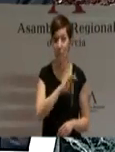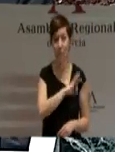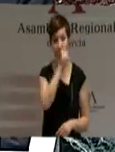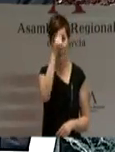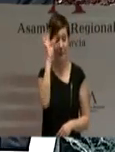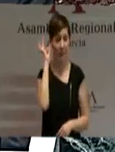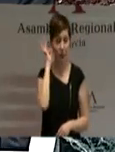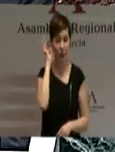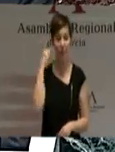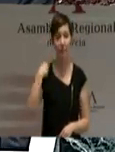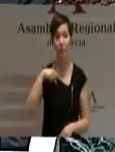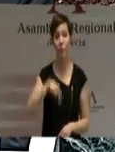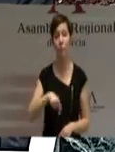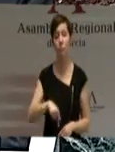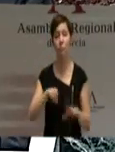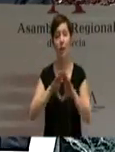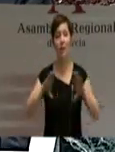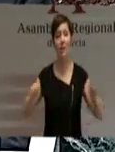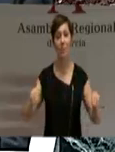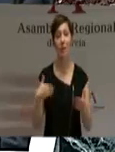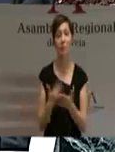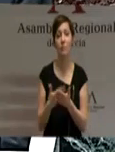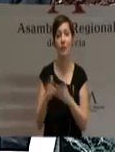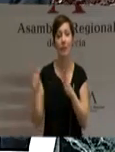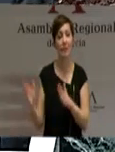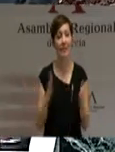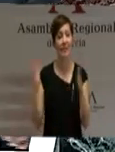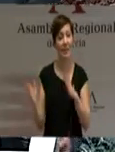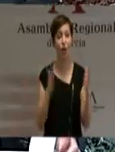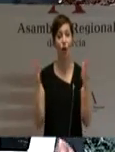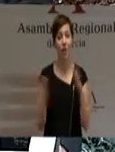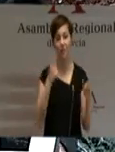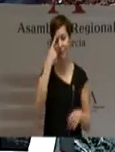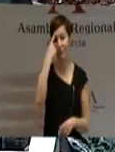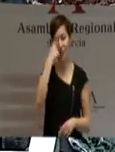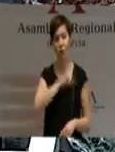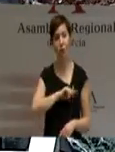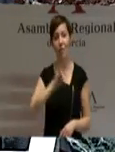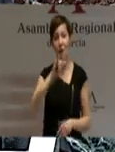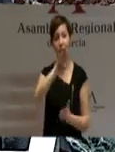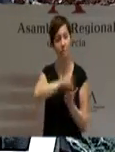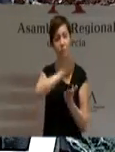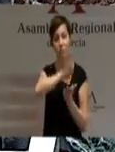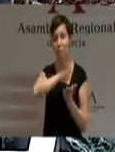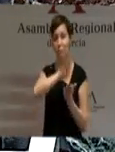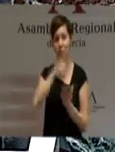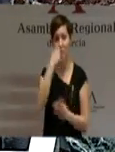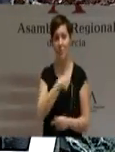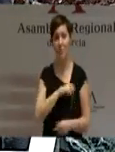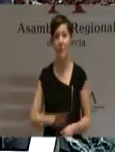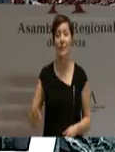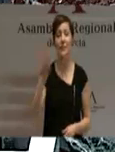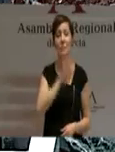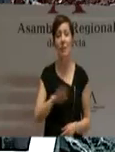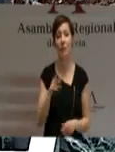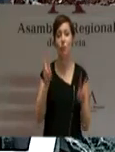Asamblea, como reflejan sus diarios de sesiones, no es ajena a la necesidad de que España cuente con un nuevo sistema de